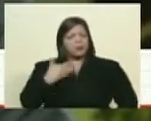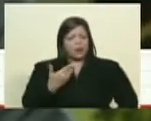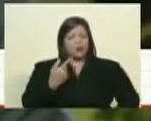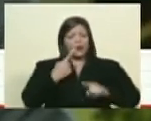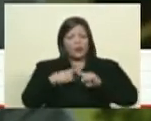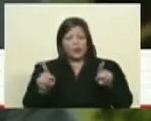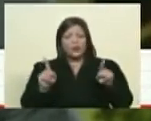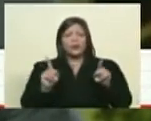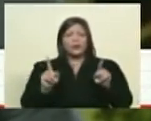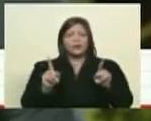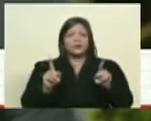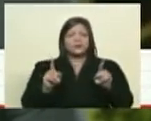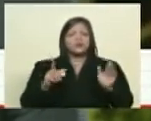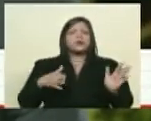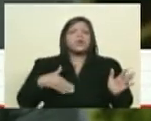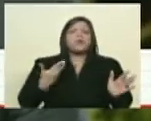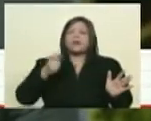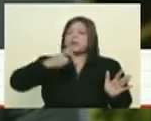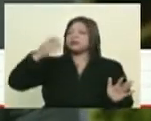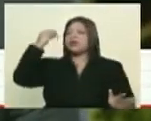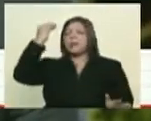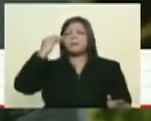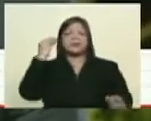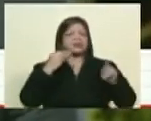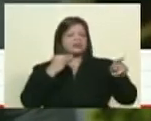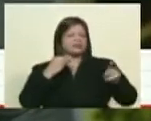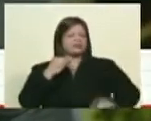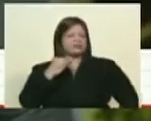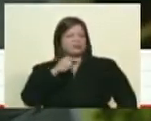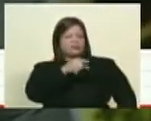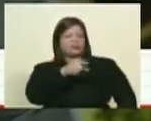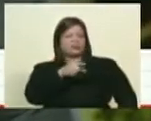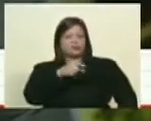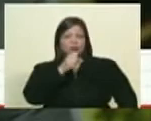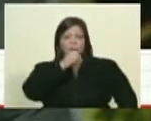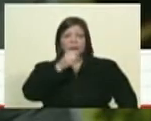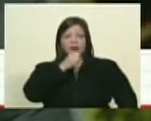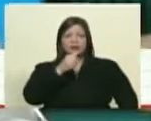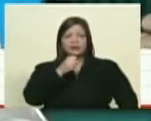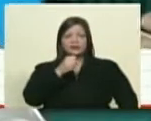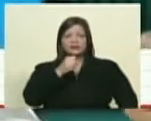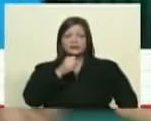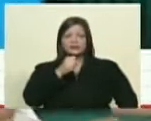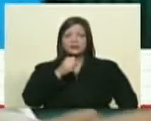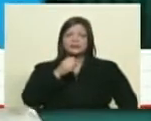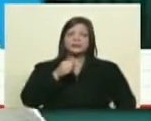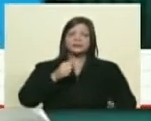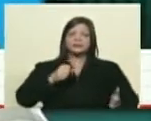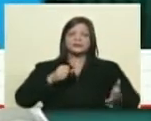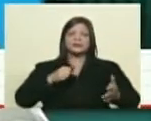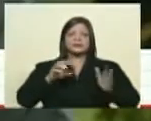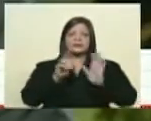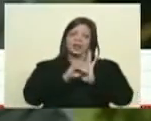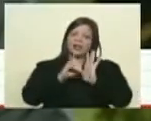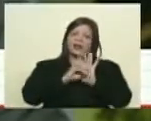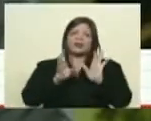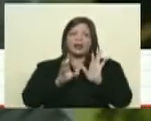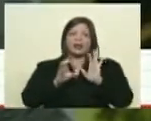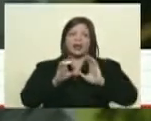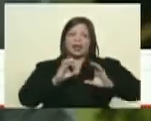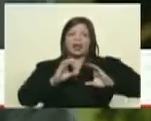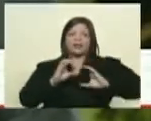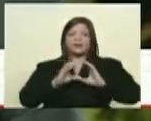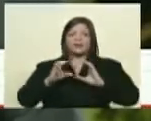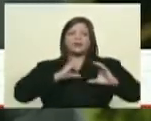como en efecto lo hacen pudiera alguien que piensa distinto a ti decir ese tú eres periodista ¿verdad? no bueno yo hice derecho pero hice doctor en comunicación sí